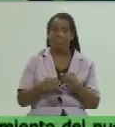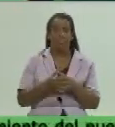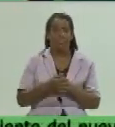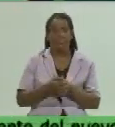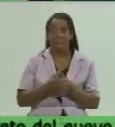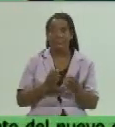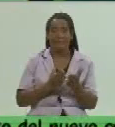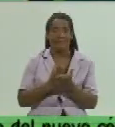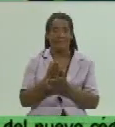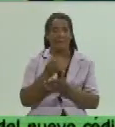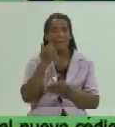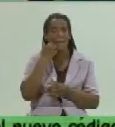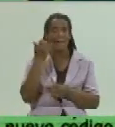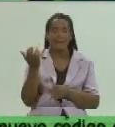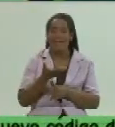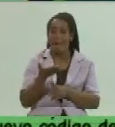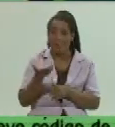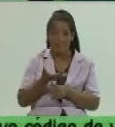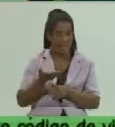más ágil